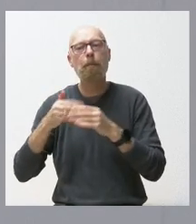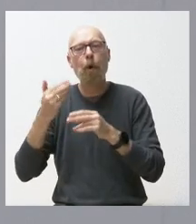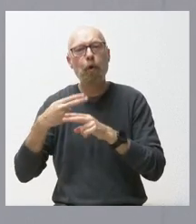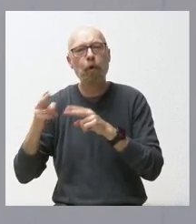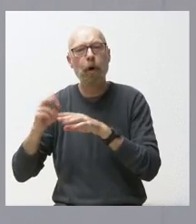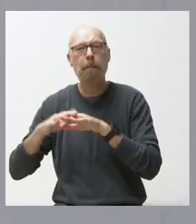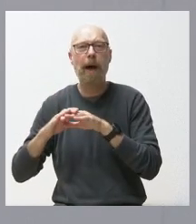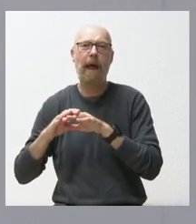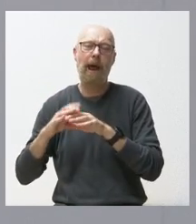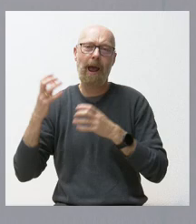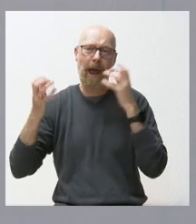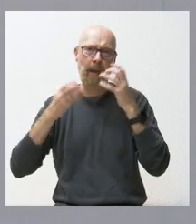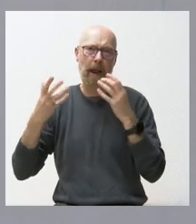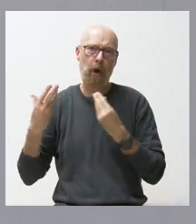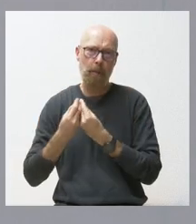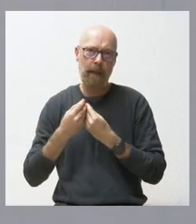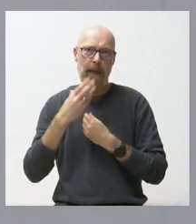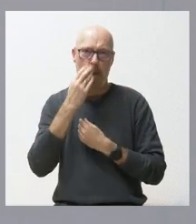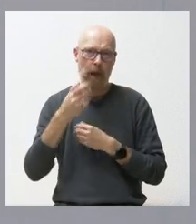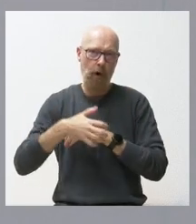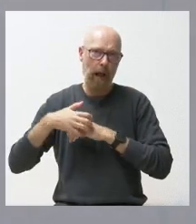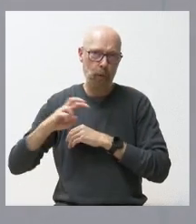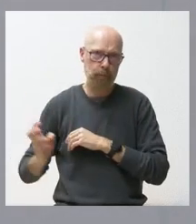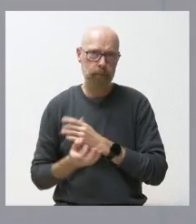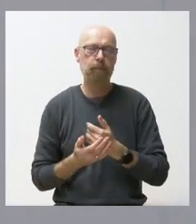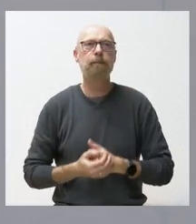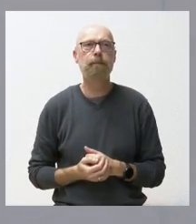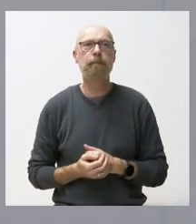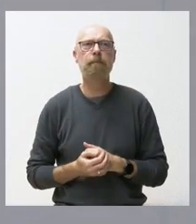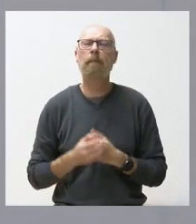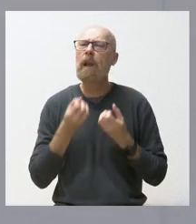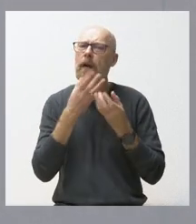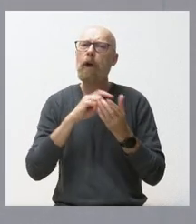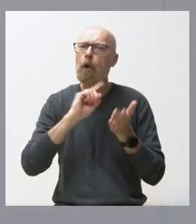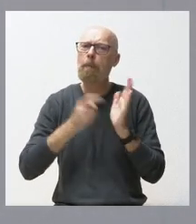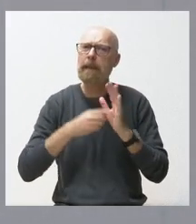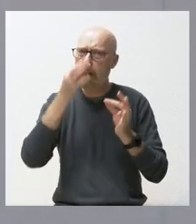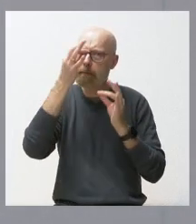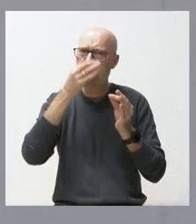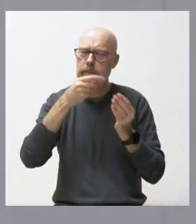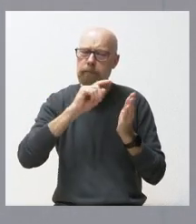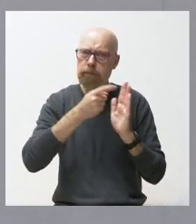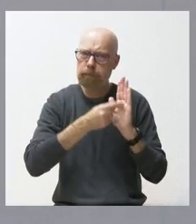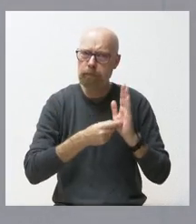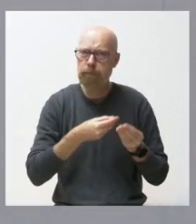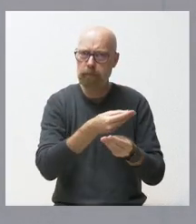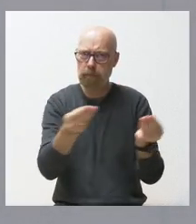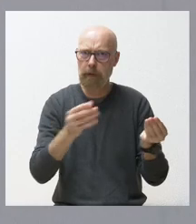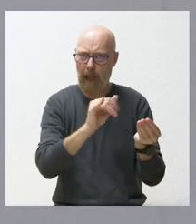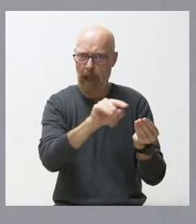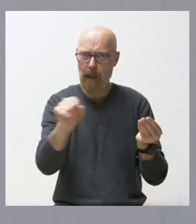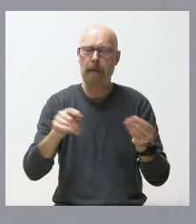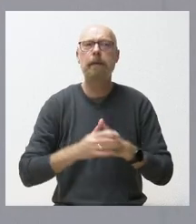compañía. Tienen ustedes también toda la información sobre este asunto en relación con esta empresa.